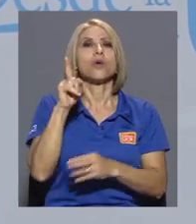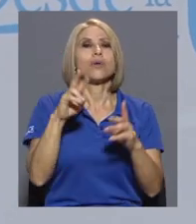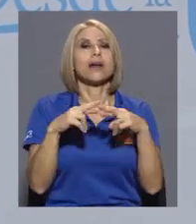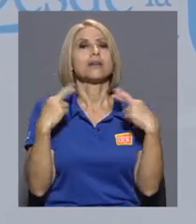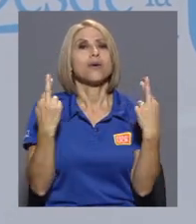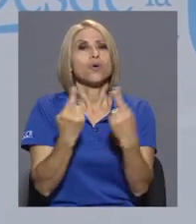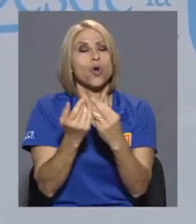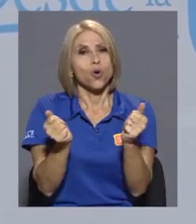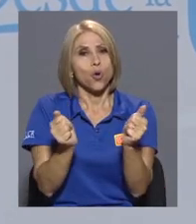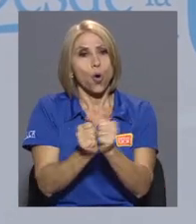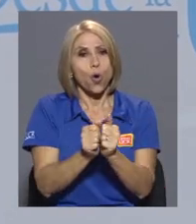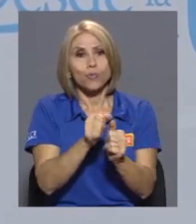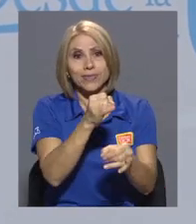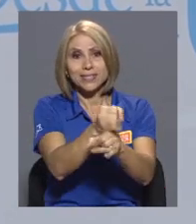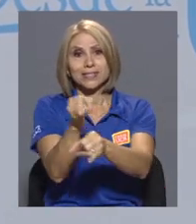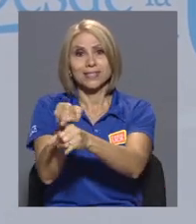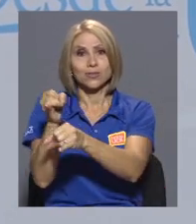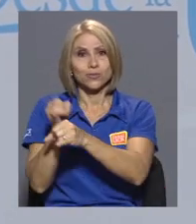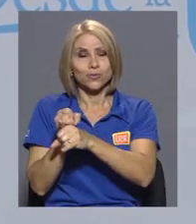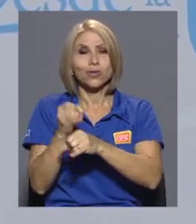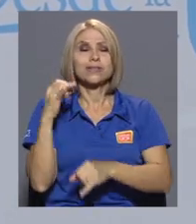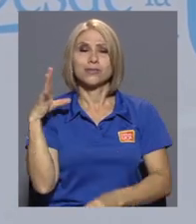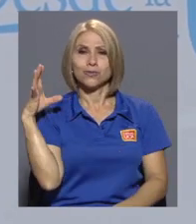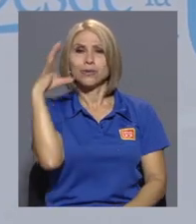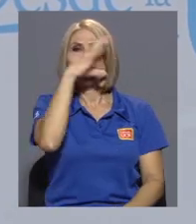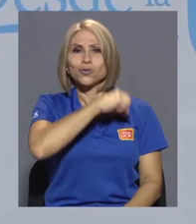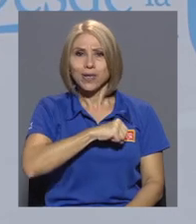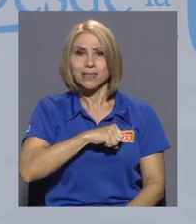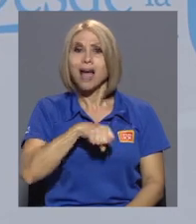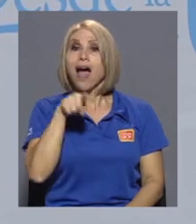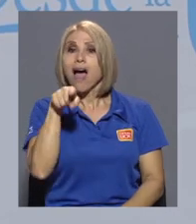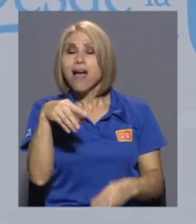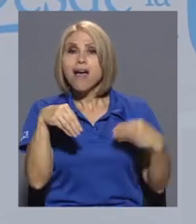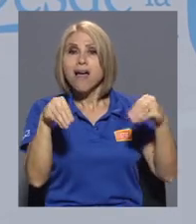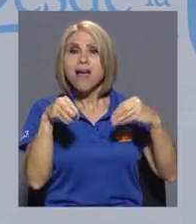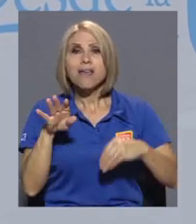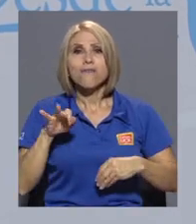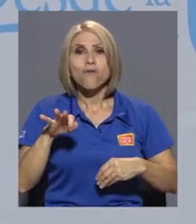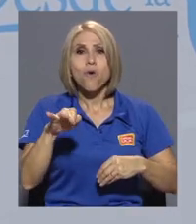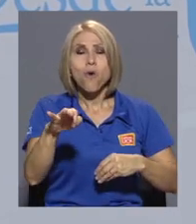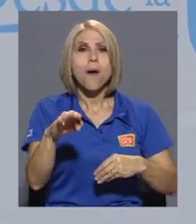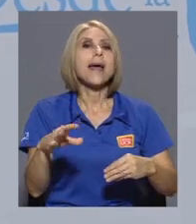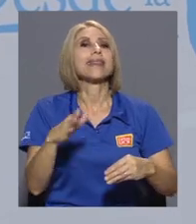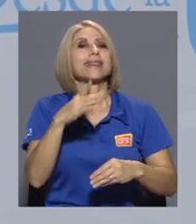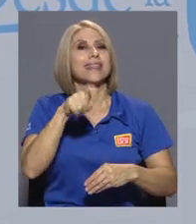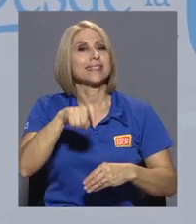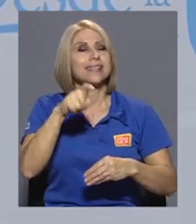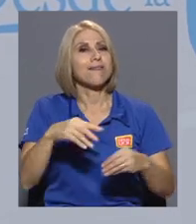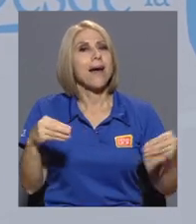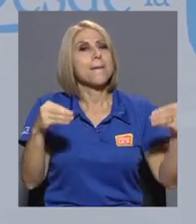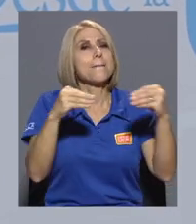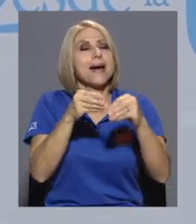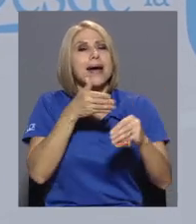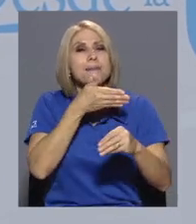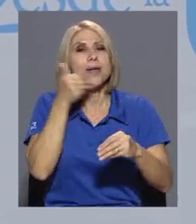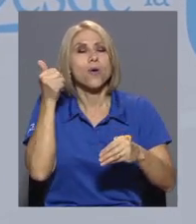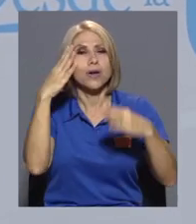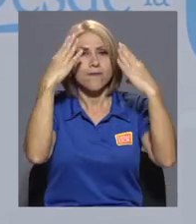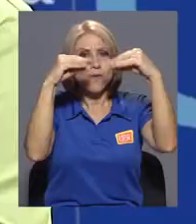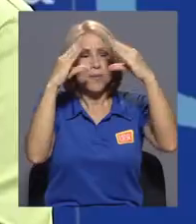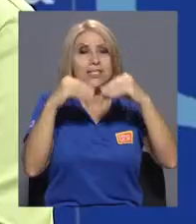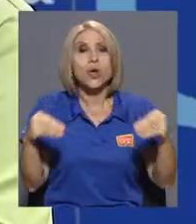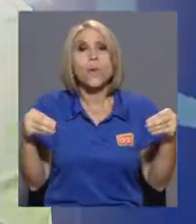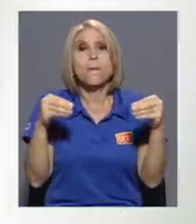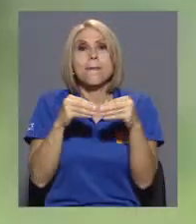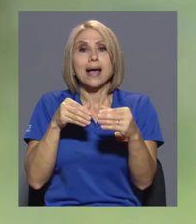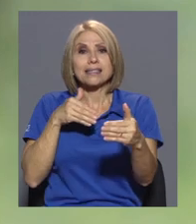con estas entidades nos dimos cuenta de que el sector necesitaba mejor información y más cercanía con la academia,